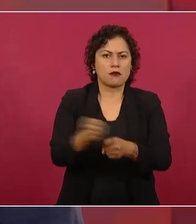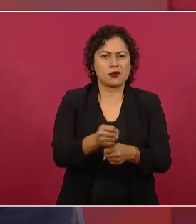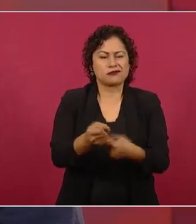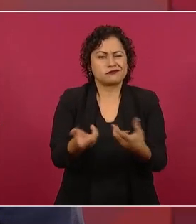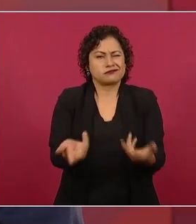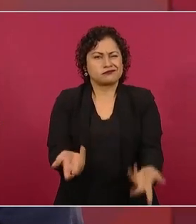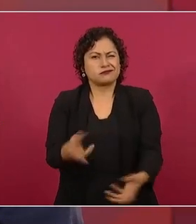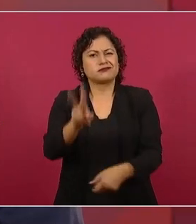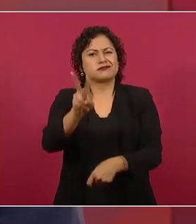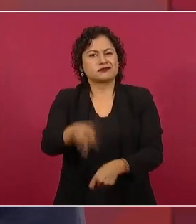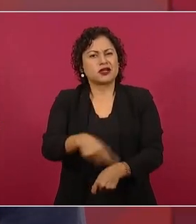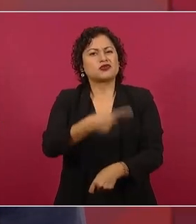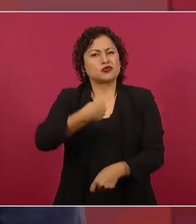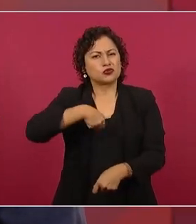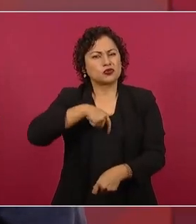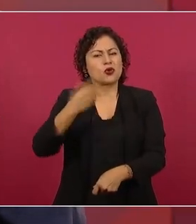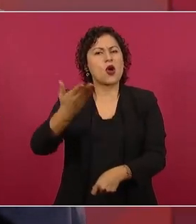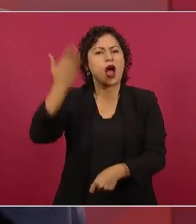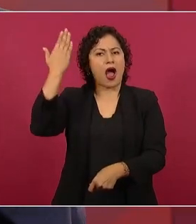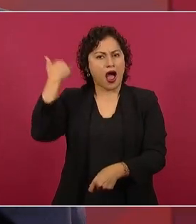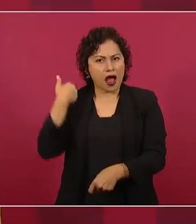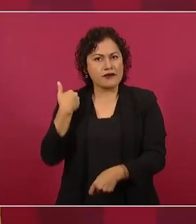antidemocracia, del fraude.